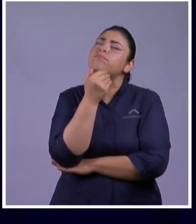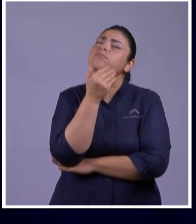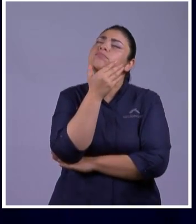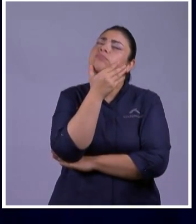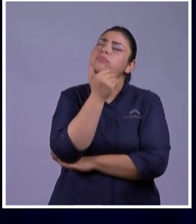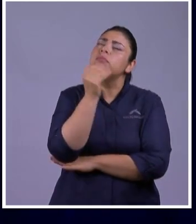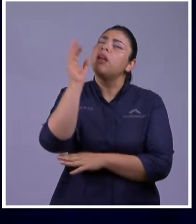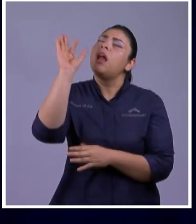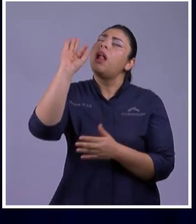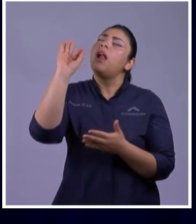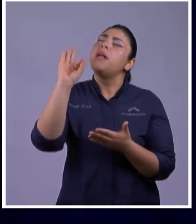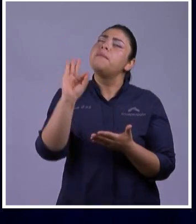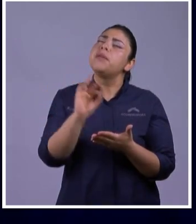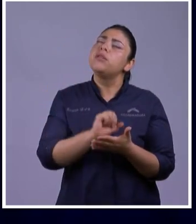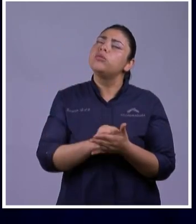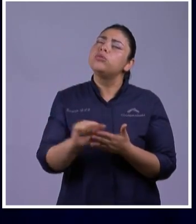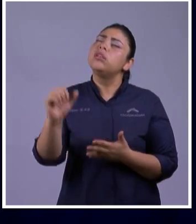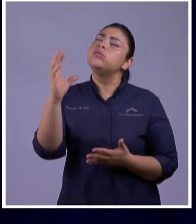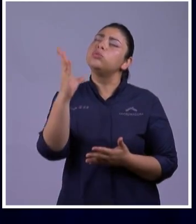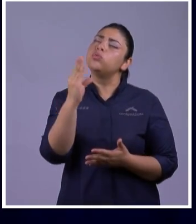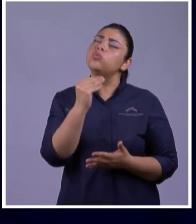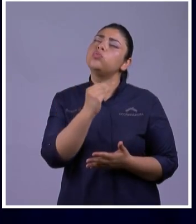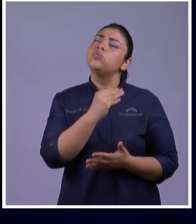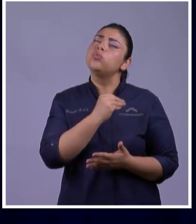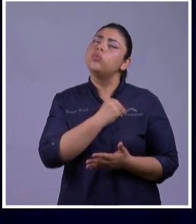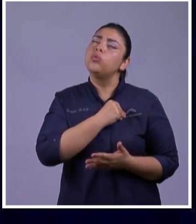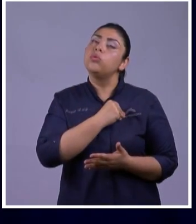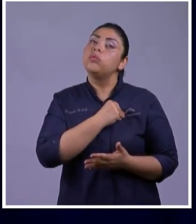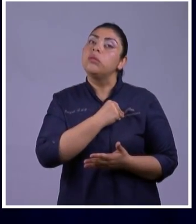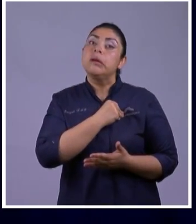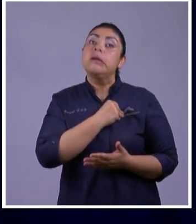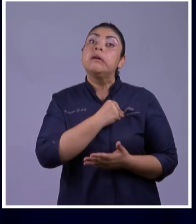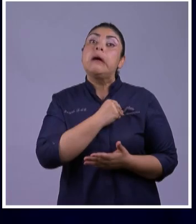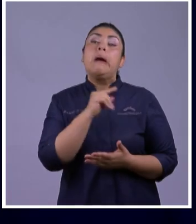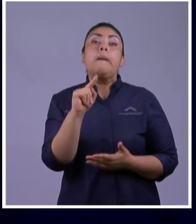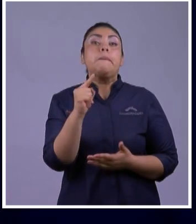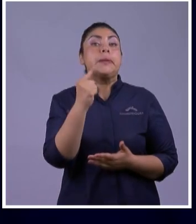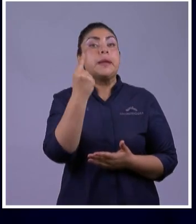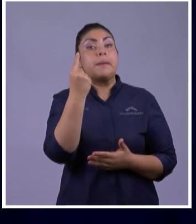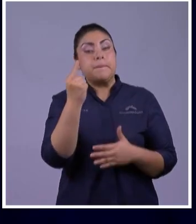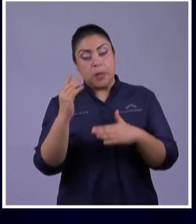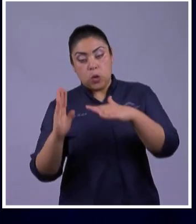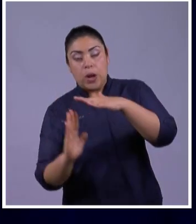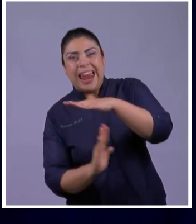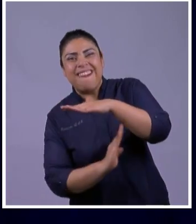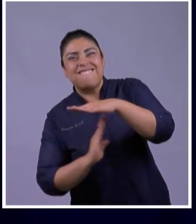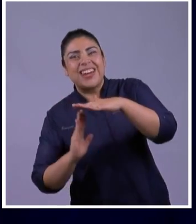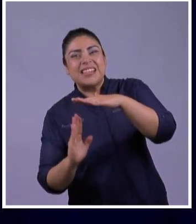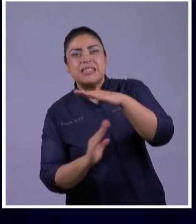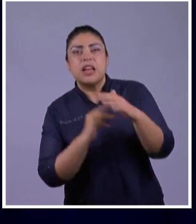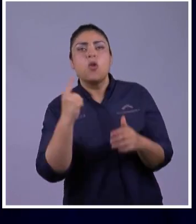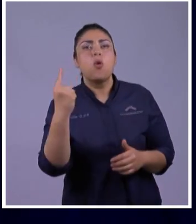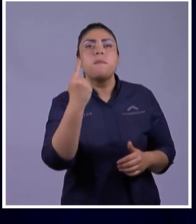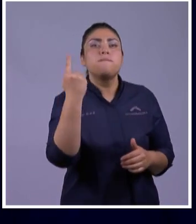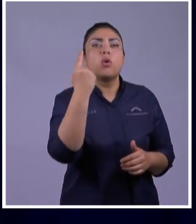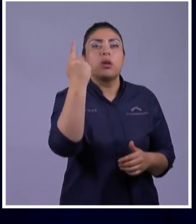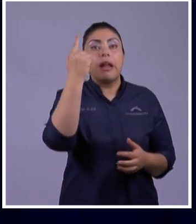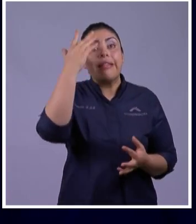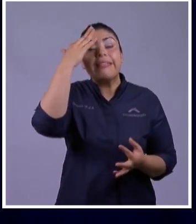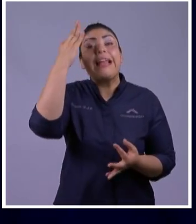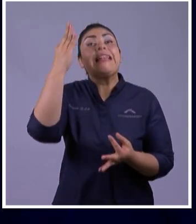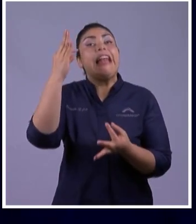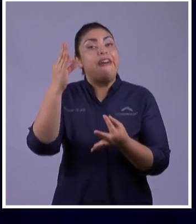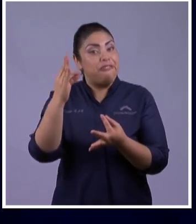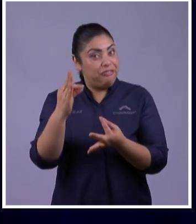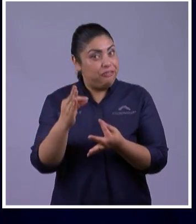espíritu santo dentro de mi corazón diciendo primero pon el fundamento de fe y creer que